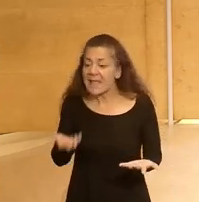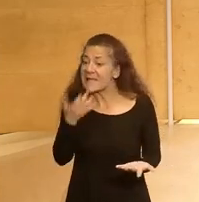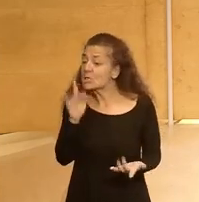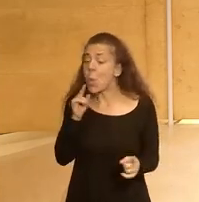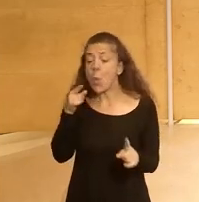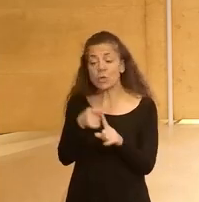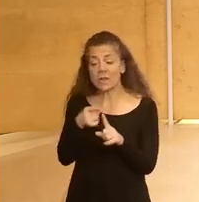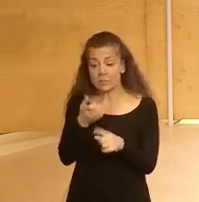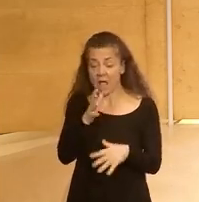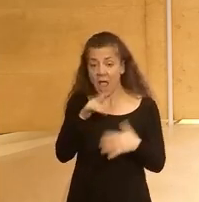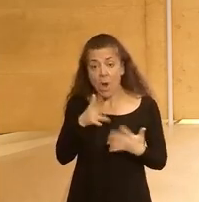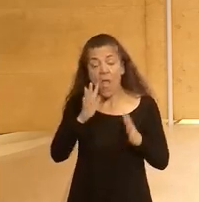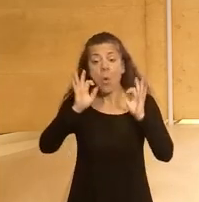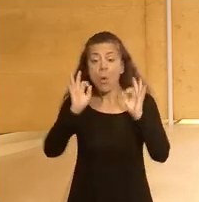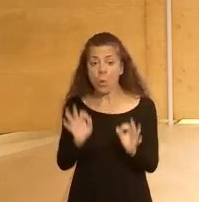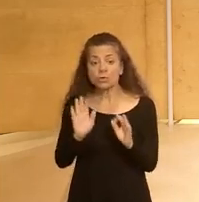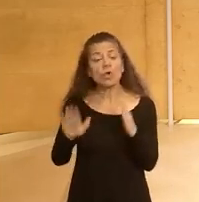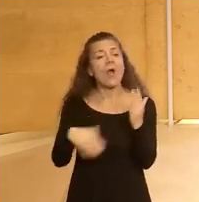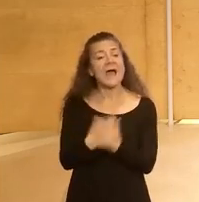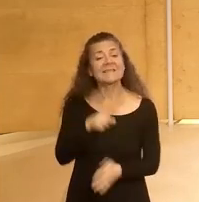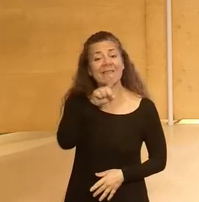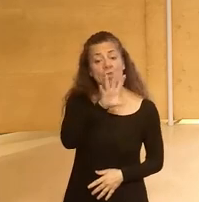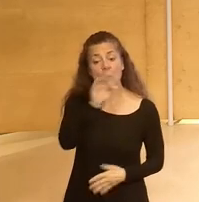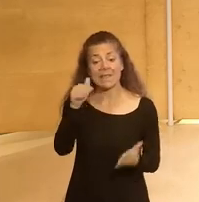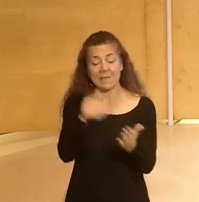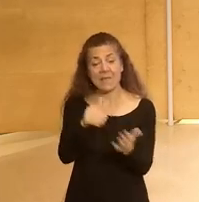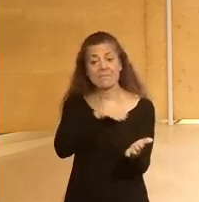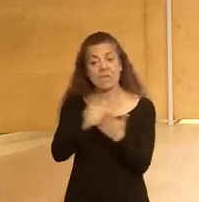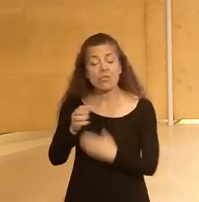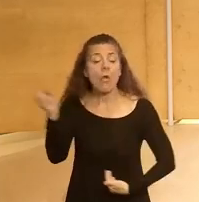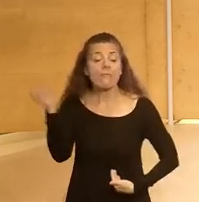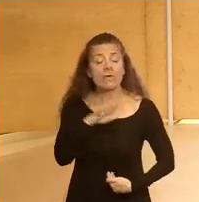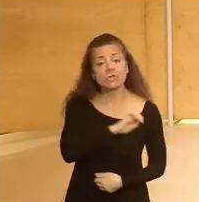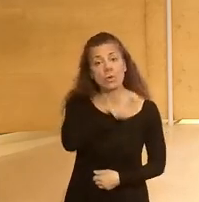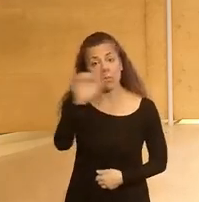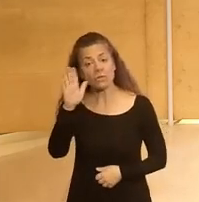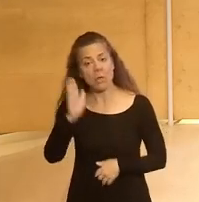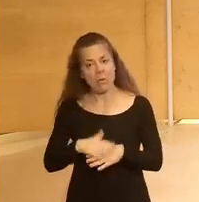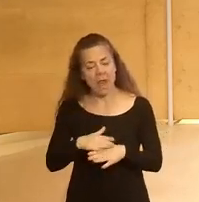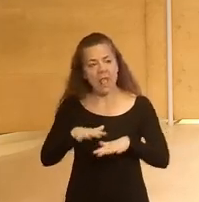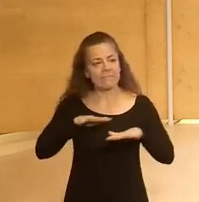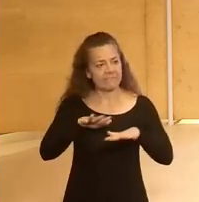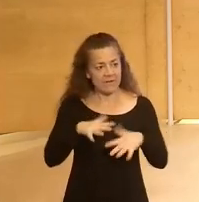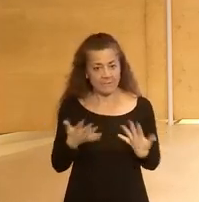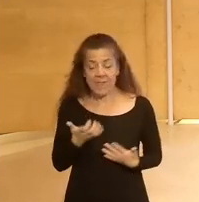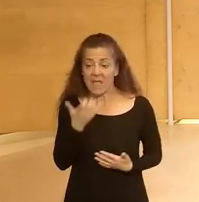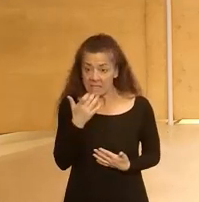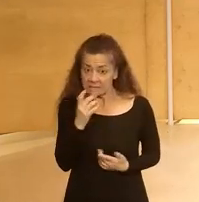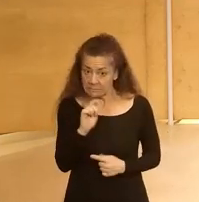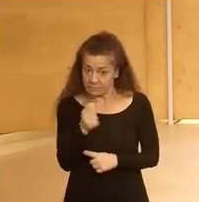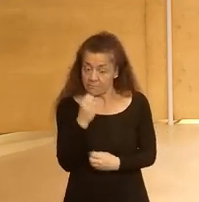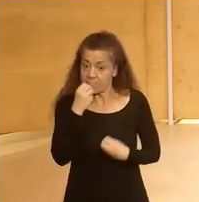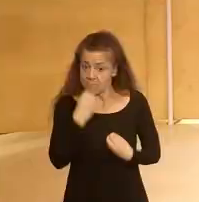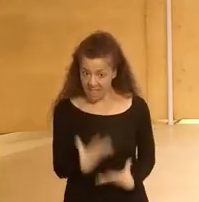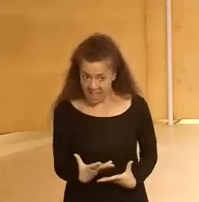empleamos ahora tenemos justamente hasta 140.000 millones de euros de fondos europeos para poder movilizar si acertamos